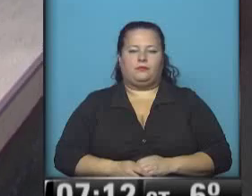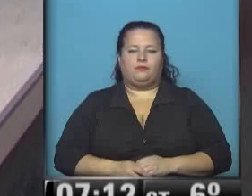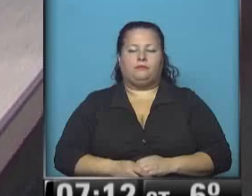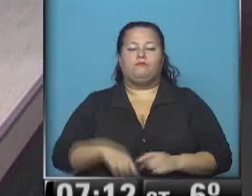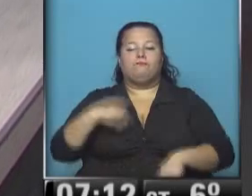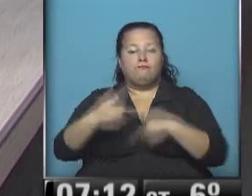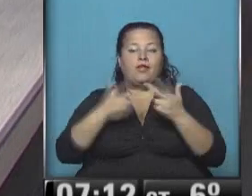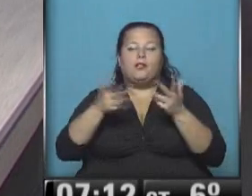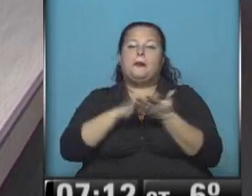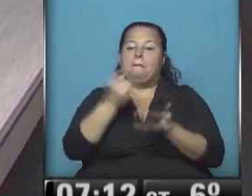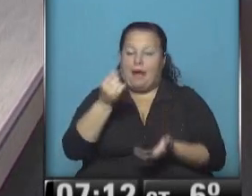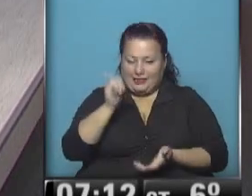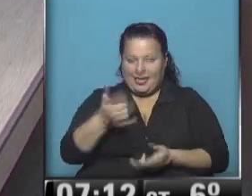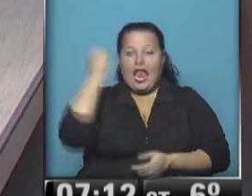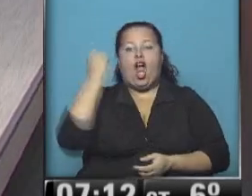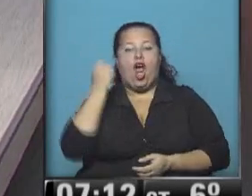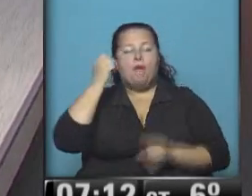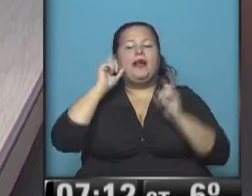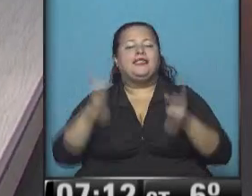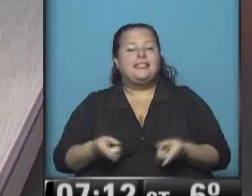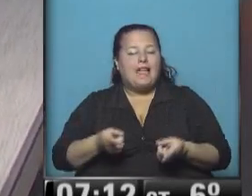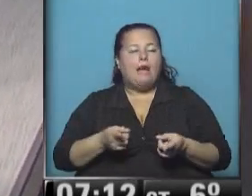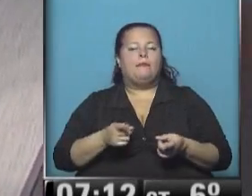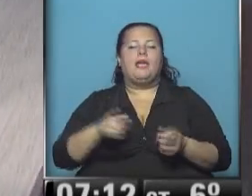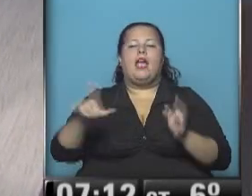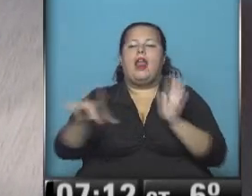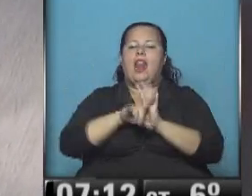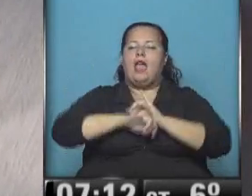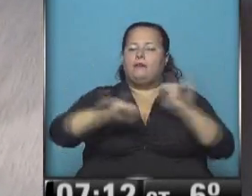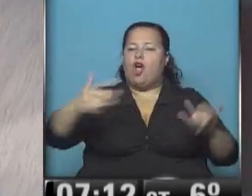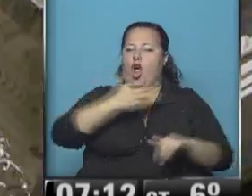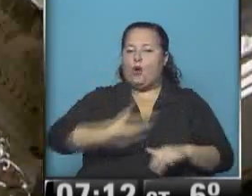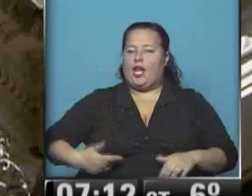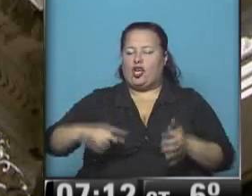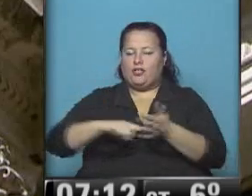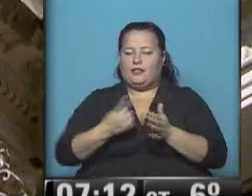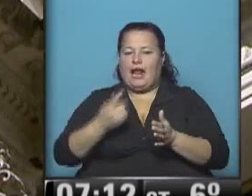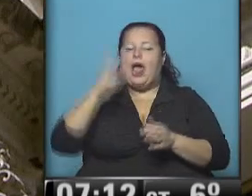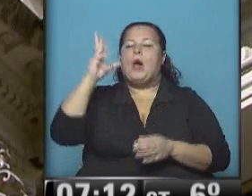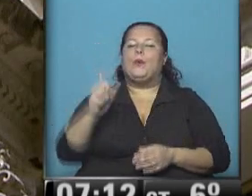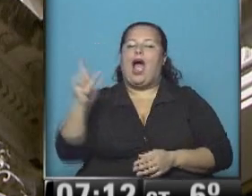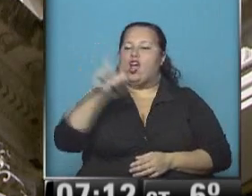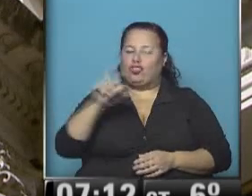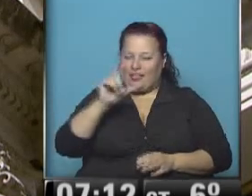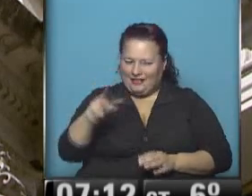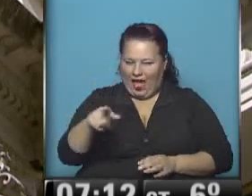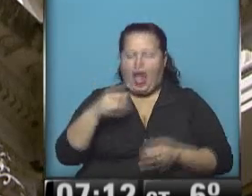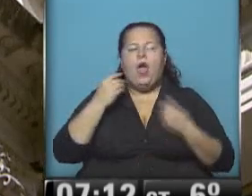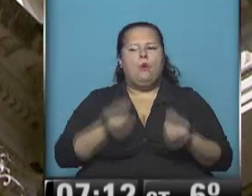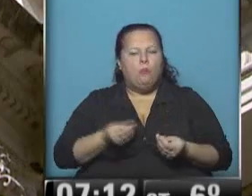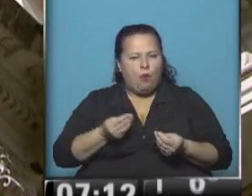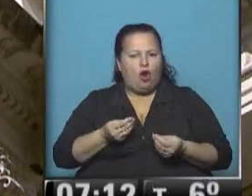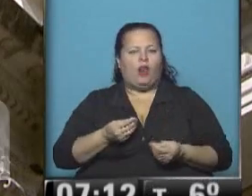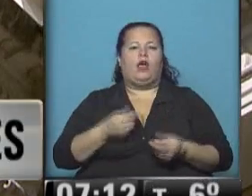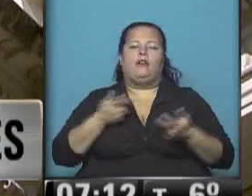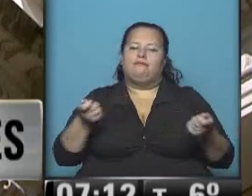Seguimos hablando de plata. Sí, hablando de economía y también de las medidas que anunció el Gobierno Central a través del Banco Central. ¿Por qué? Hay